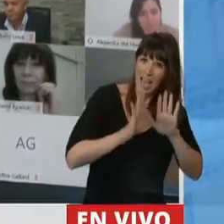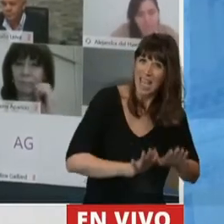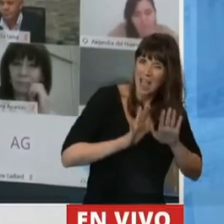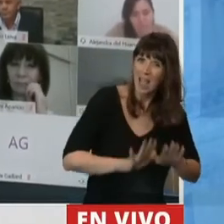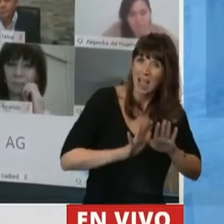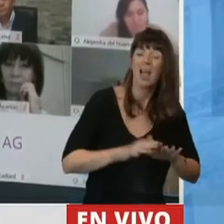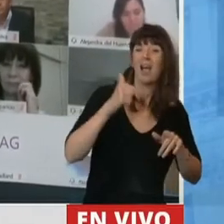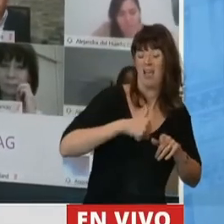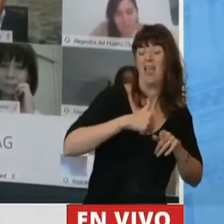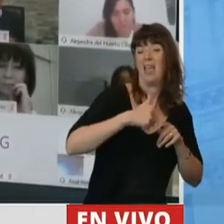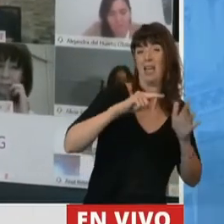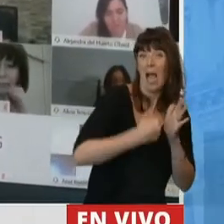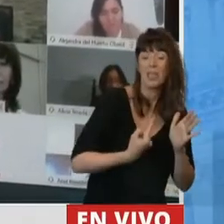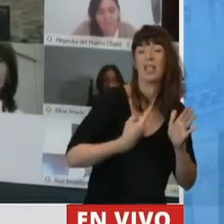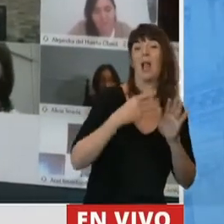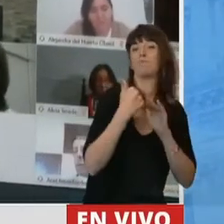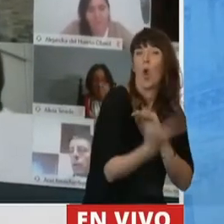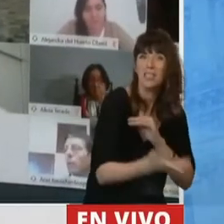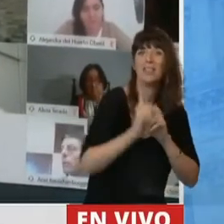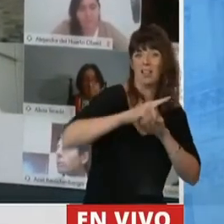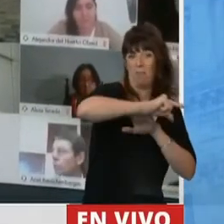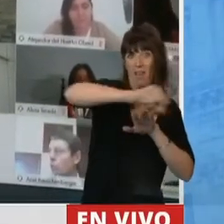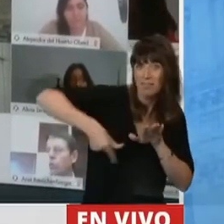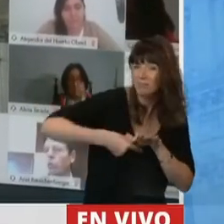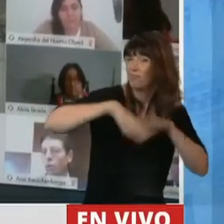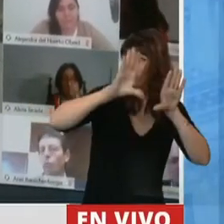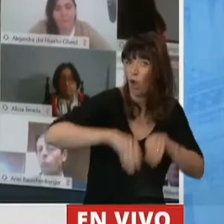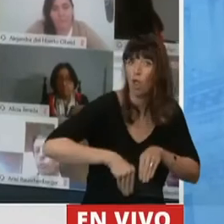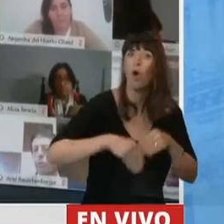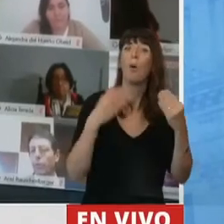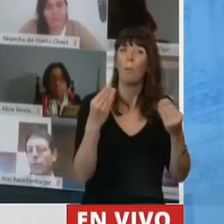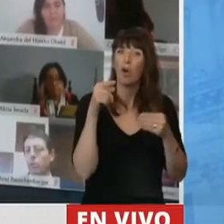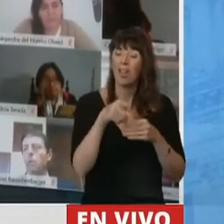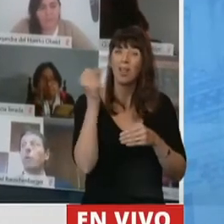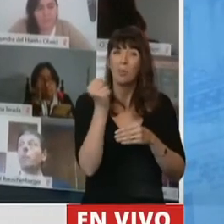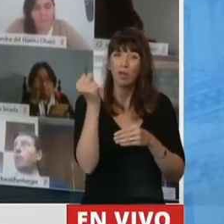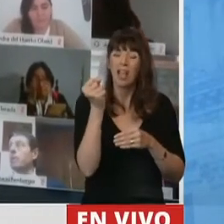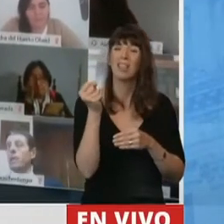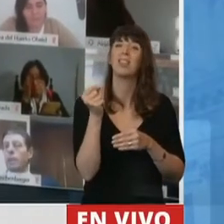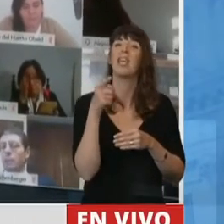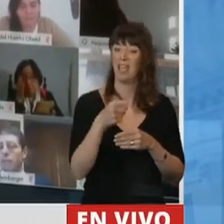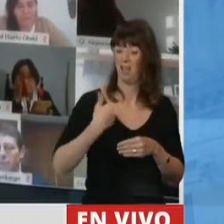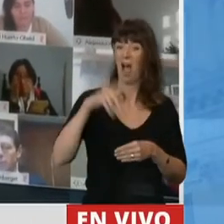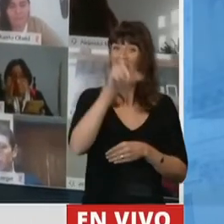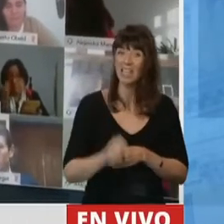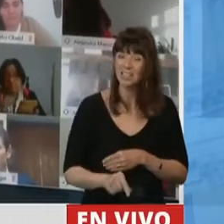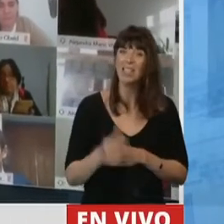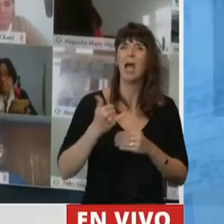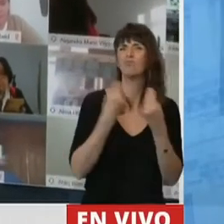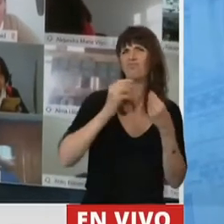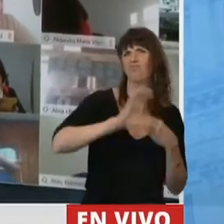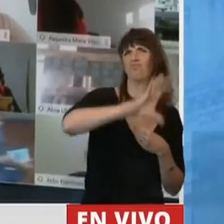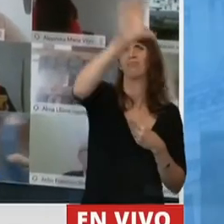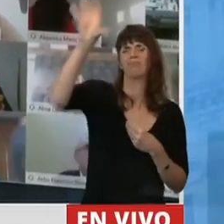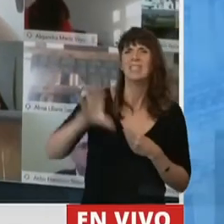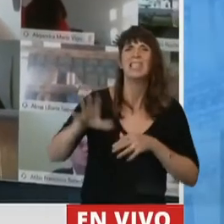la Ciudad de Buenos Aires y en el Gran Buenos Aires, porque también es importante que esto nos haga reconocer que este país tiene muchas regiones,